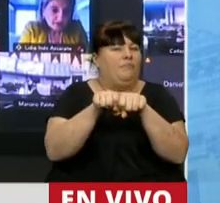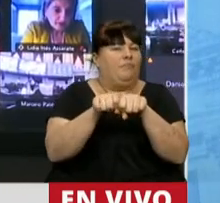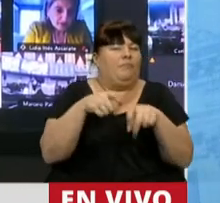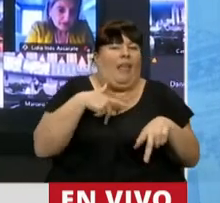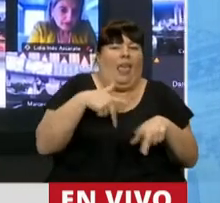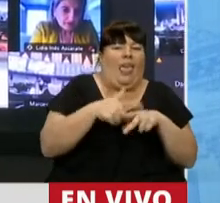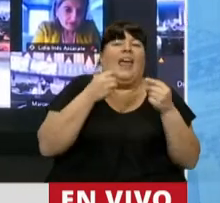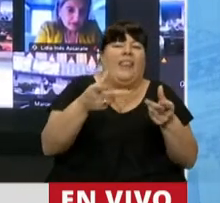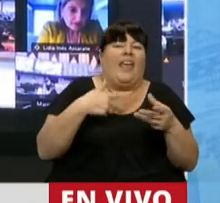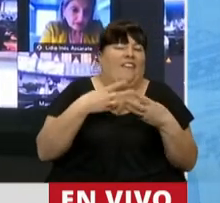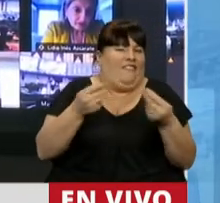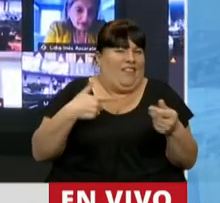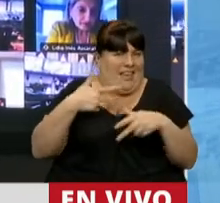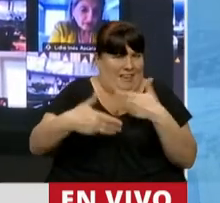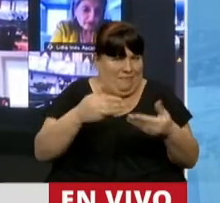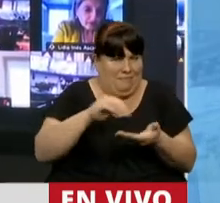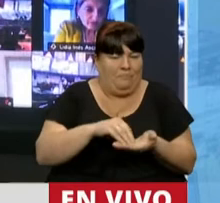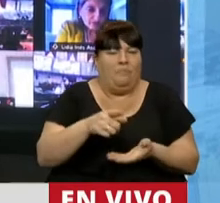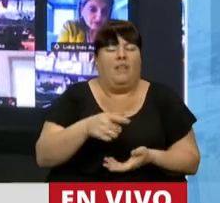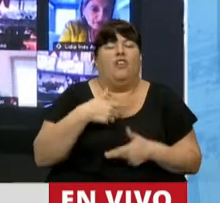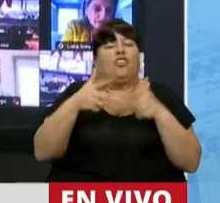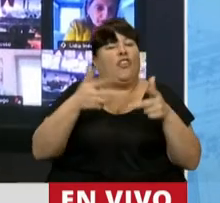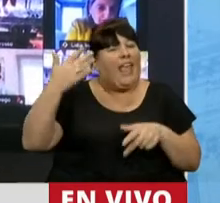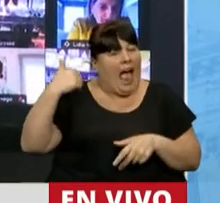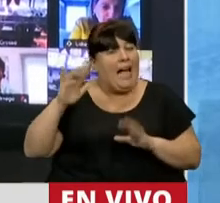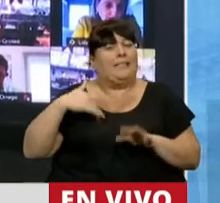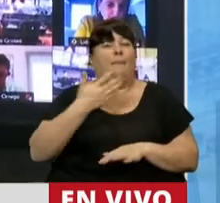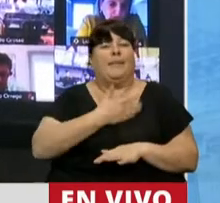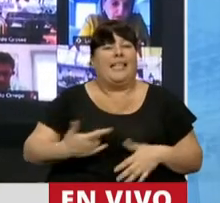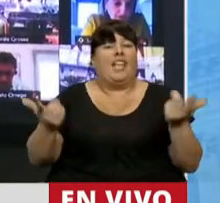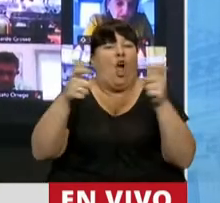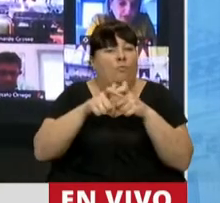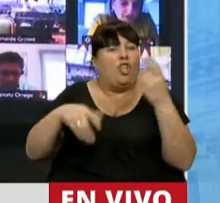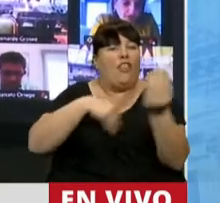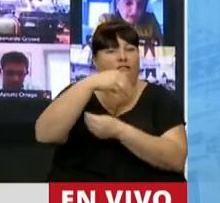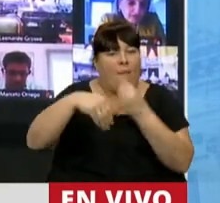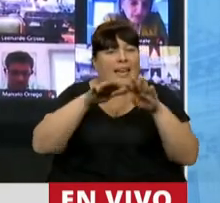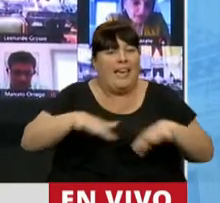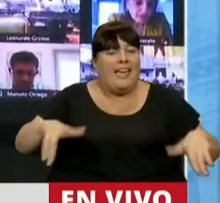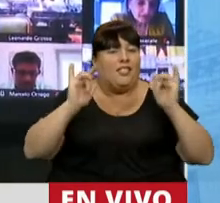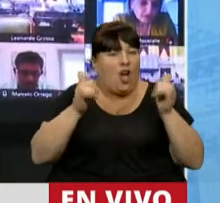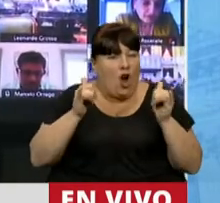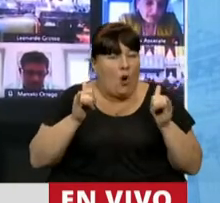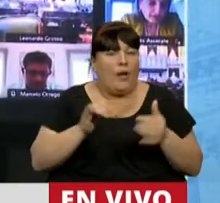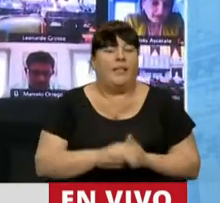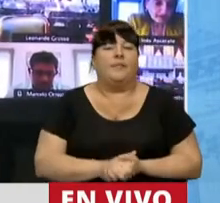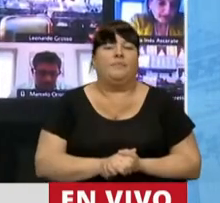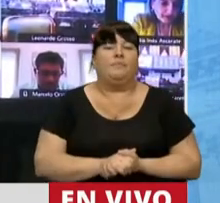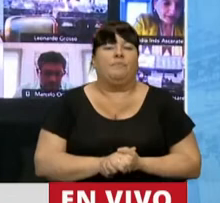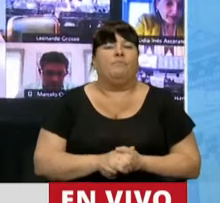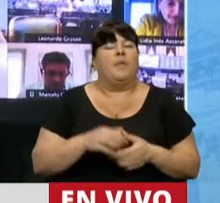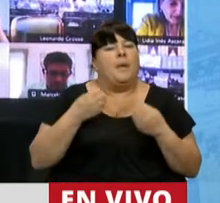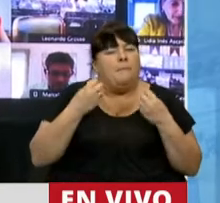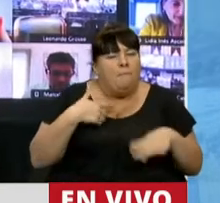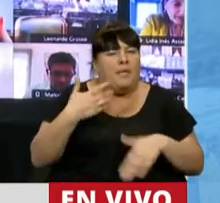diciendo? Voy a cerrar mi idea. Estaba diciendo que como presidenta de la Comisión de Familias, Niñez y Juventudes, empecé